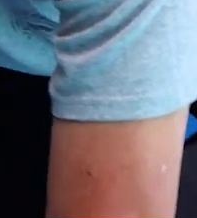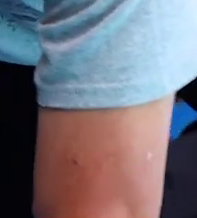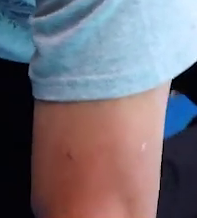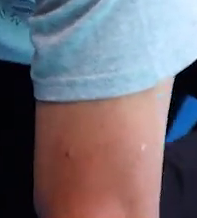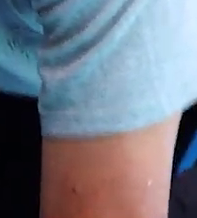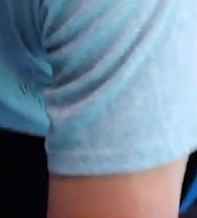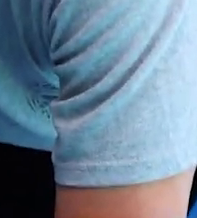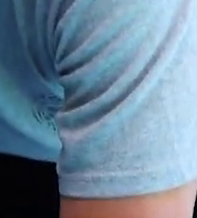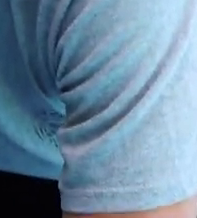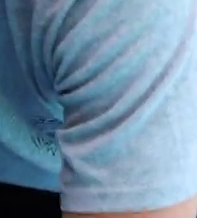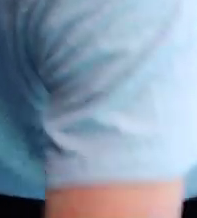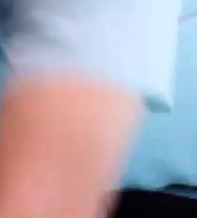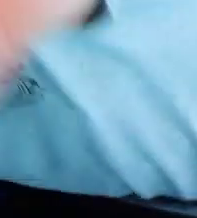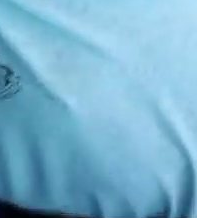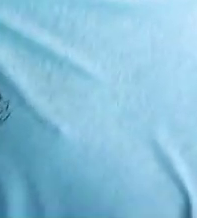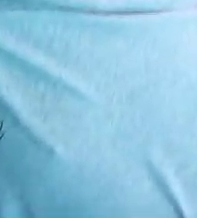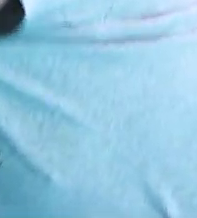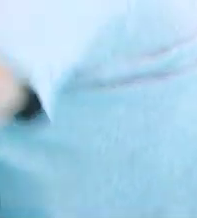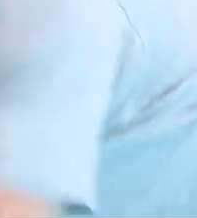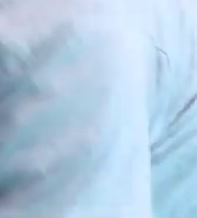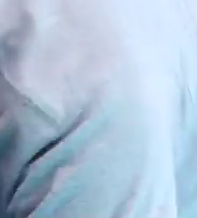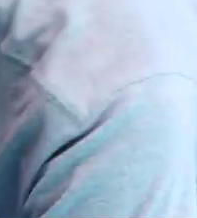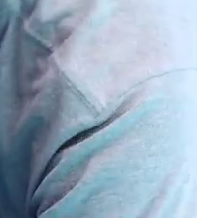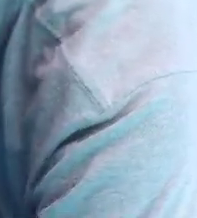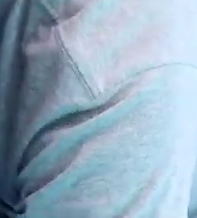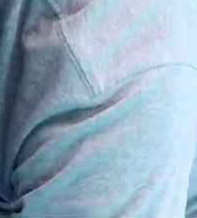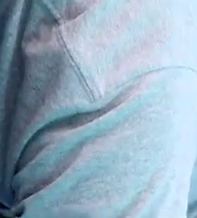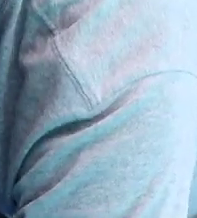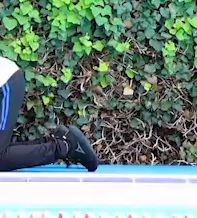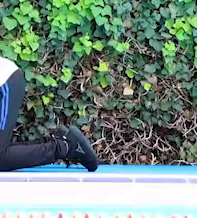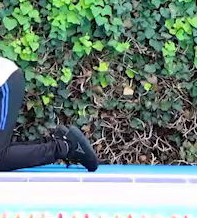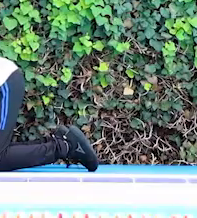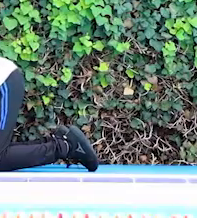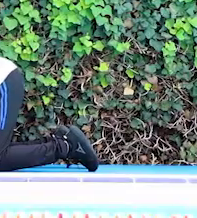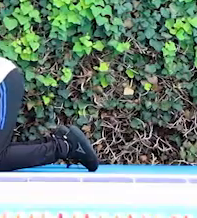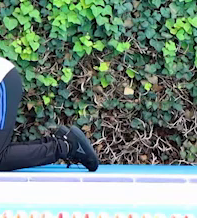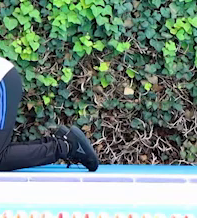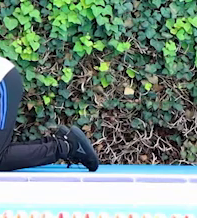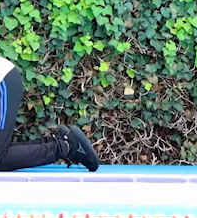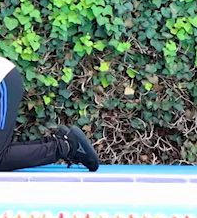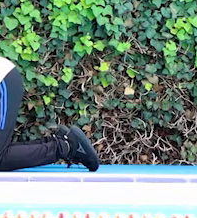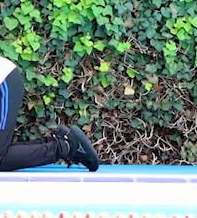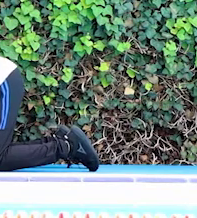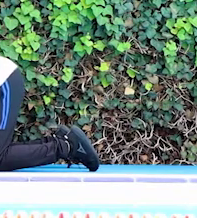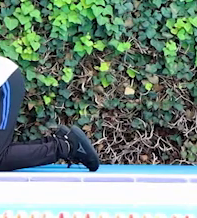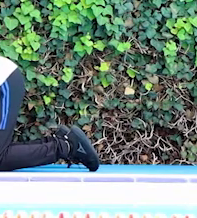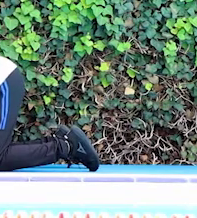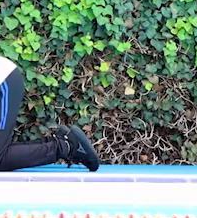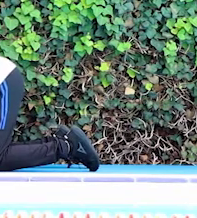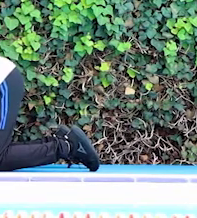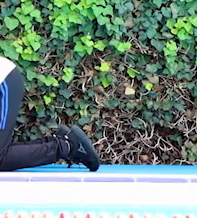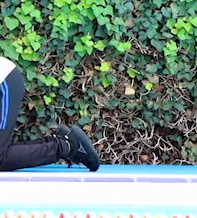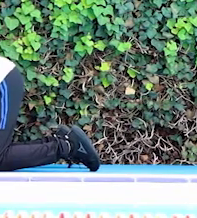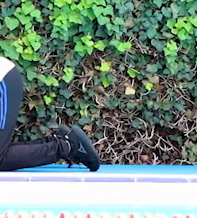y vamos a levantar nuestra mano derecha. Izquierda, derecha, ok.